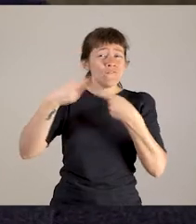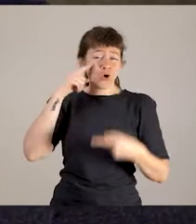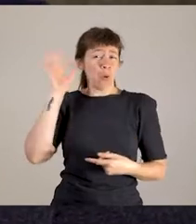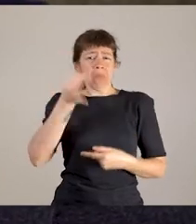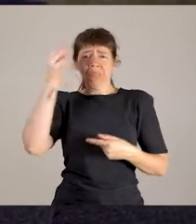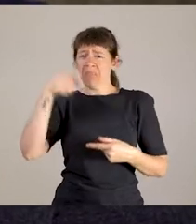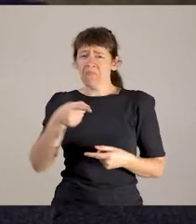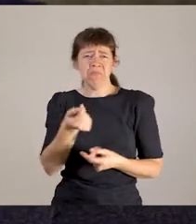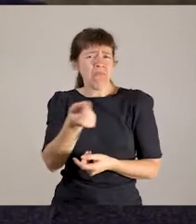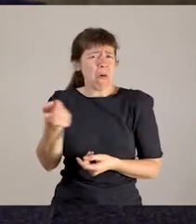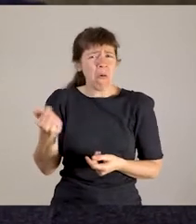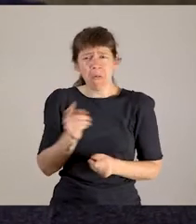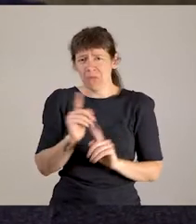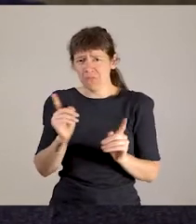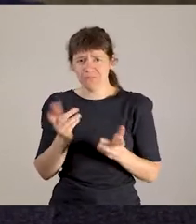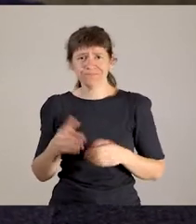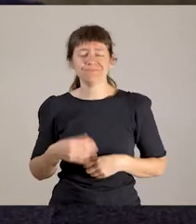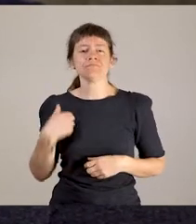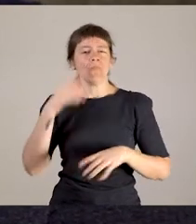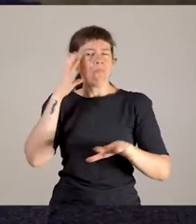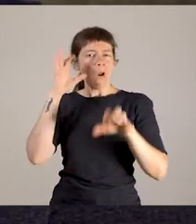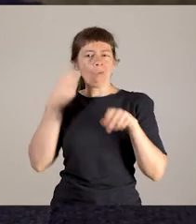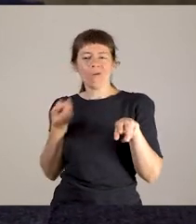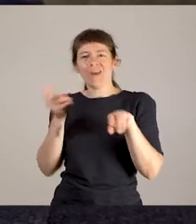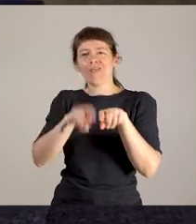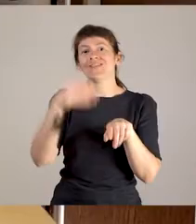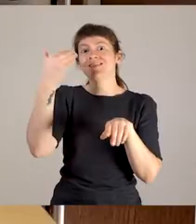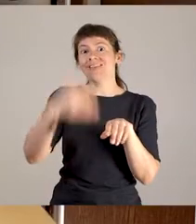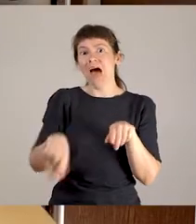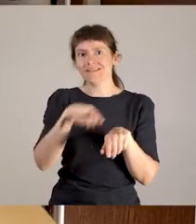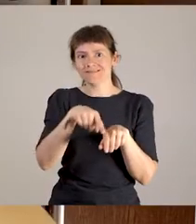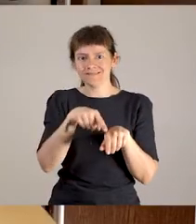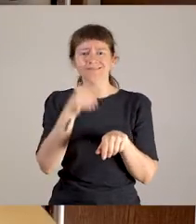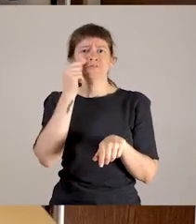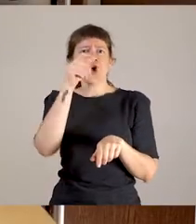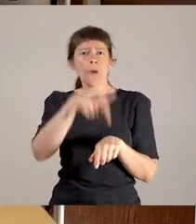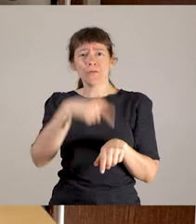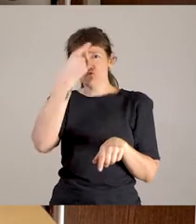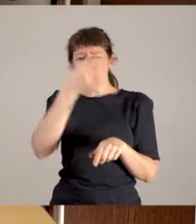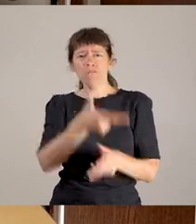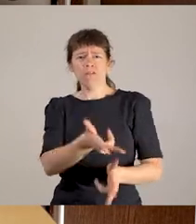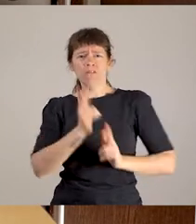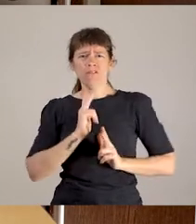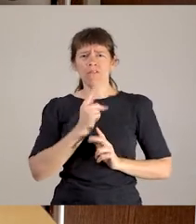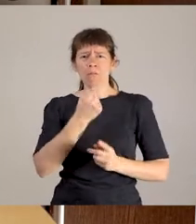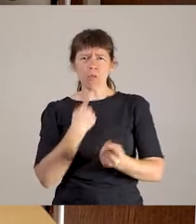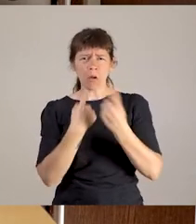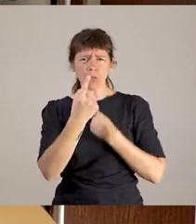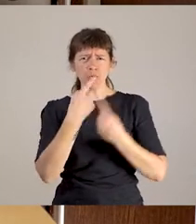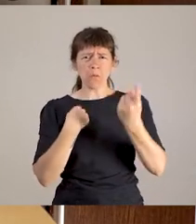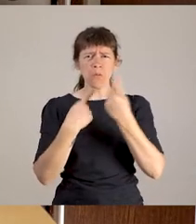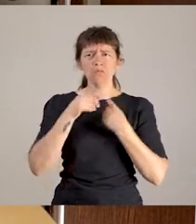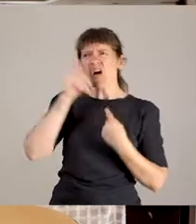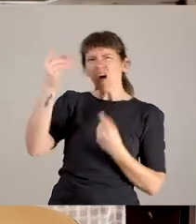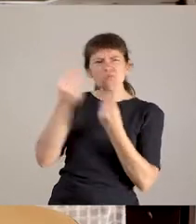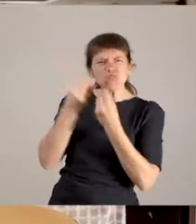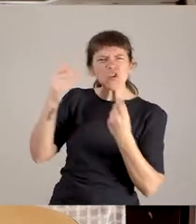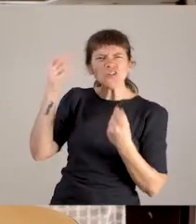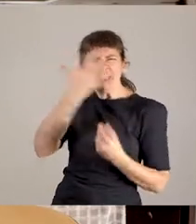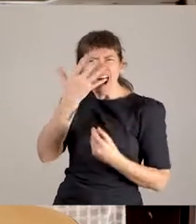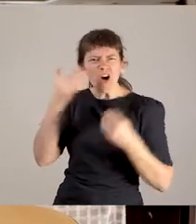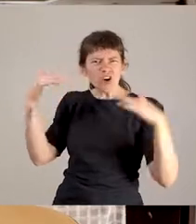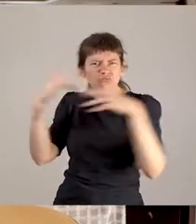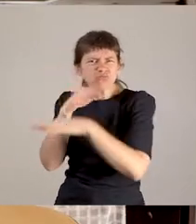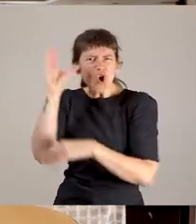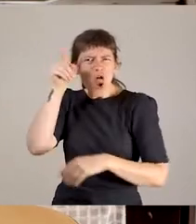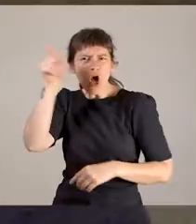que desde que me subí al taxi, el taxista empezó, y allá son negros, hay muchos negros, empezó como a preguntarme muchas cosas asociadas